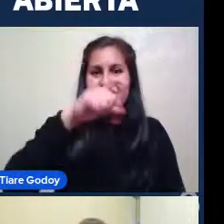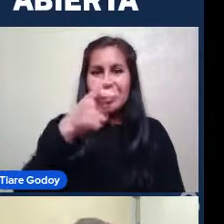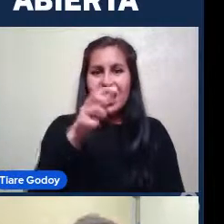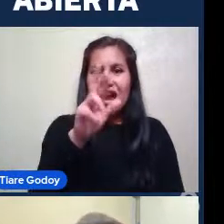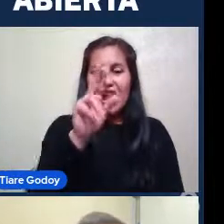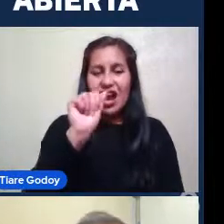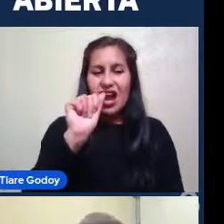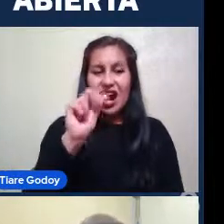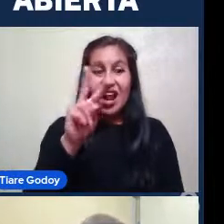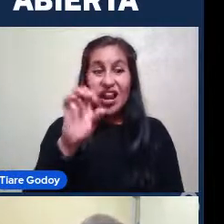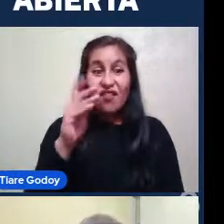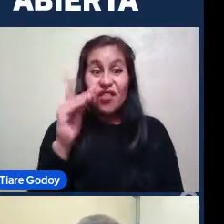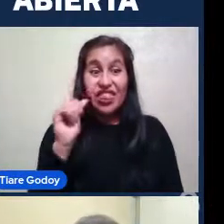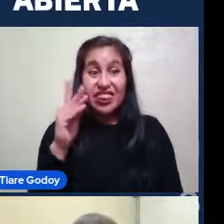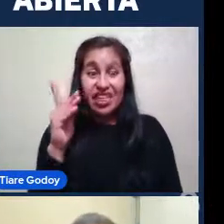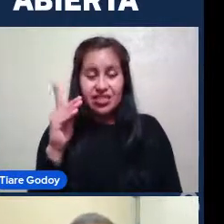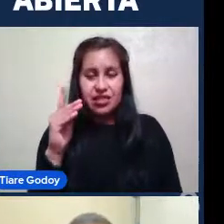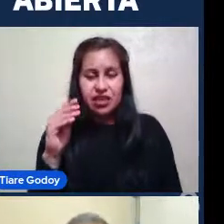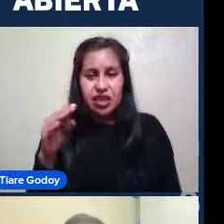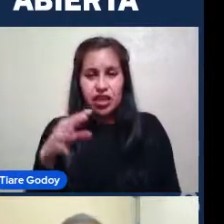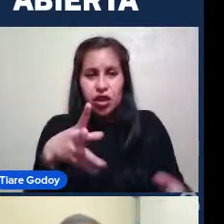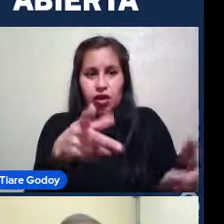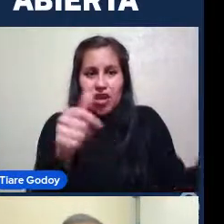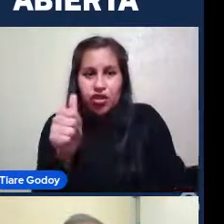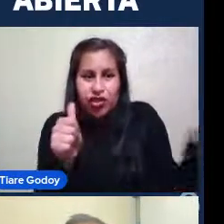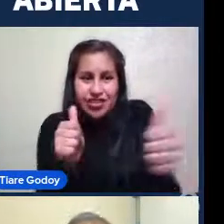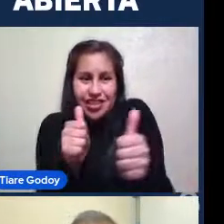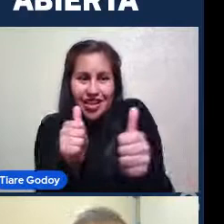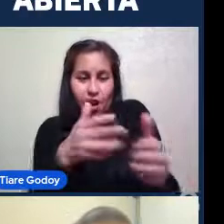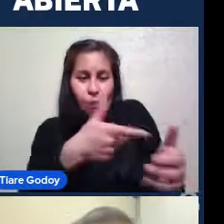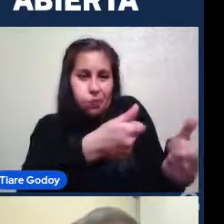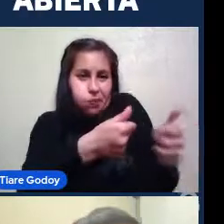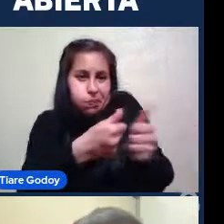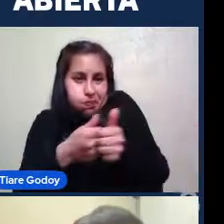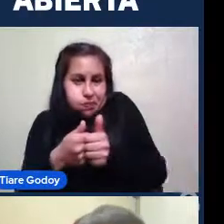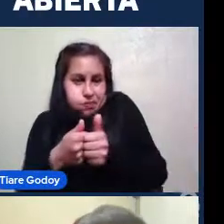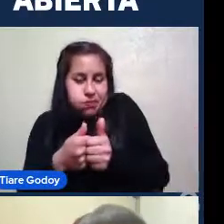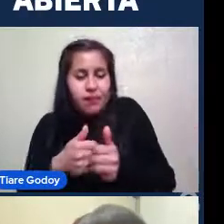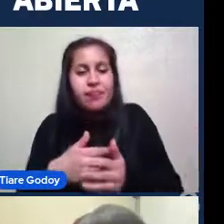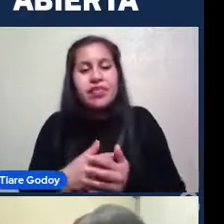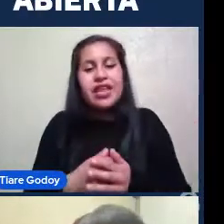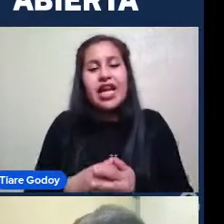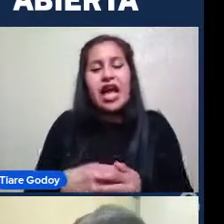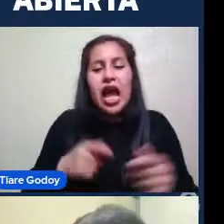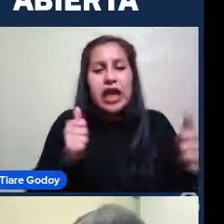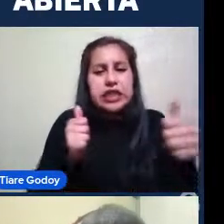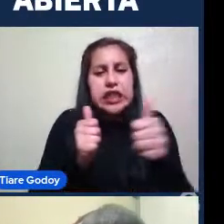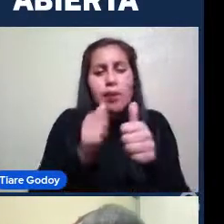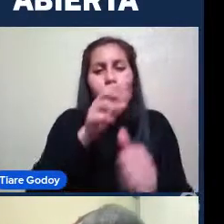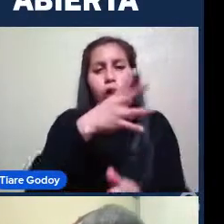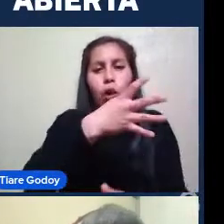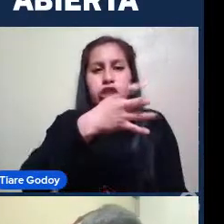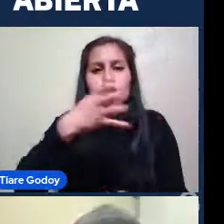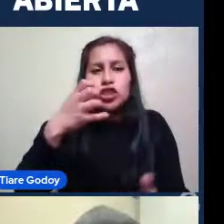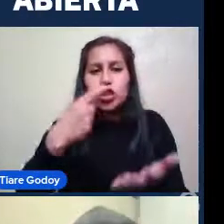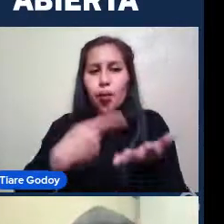nos está tirando Hacia ella Nos acercamos A Andrómeda A 400.000 Kilómetros Por hora